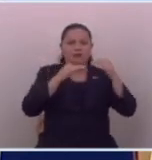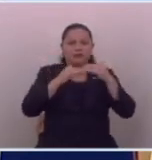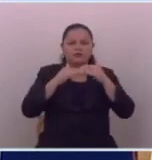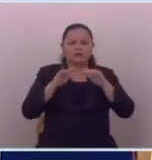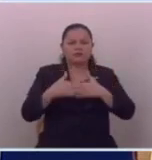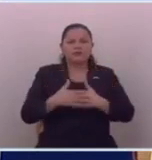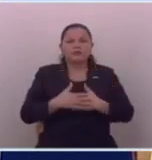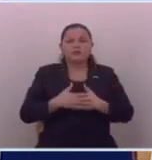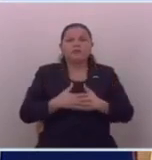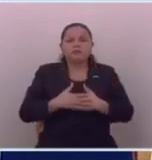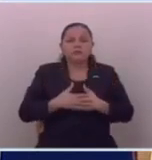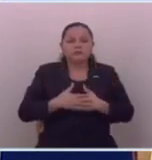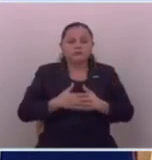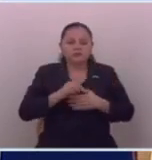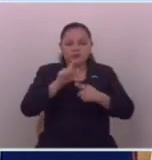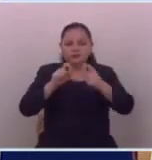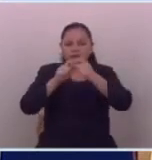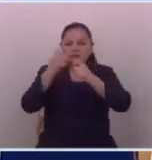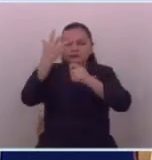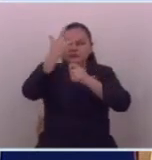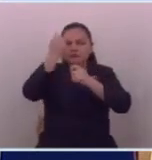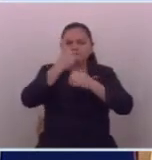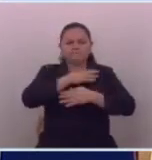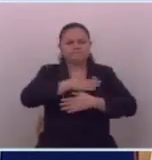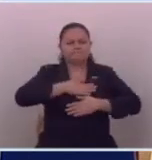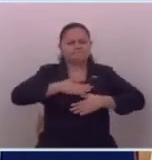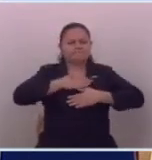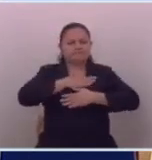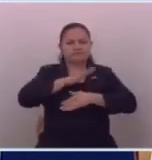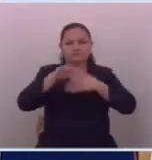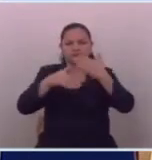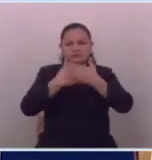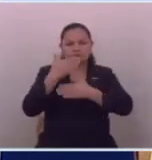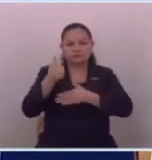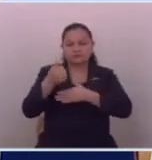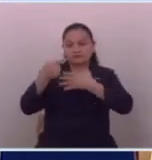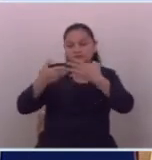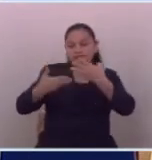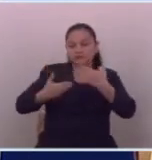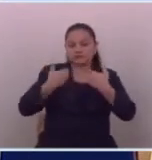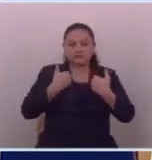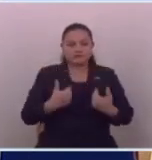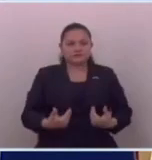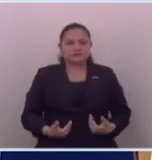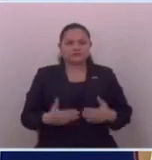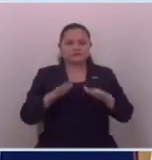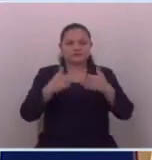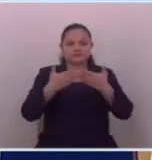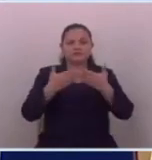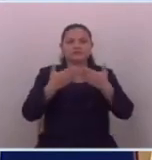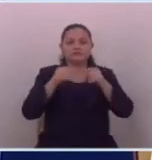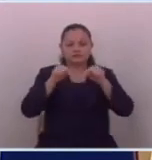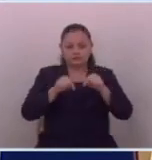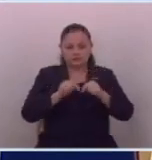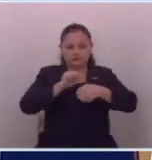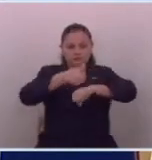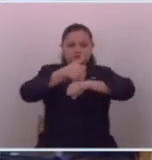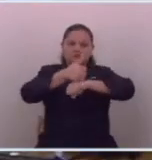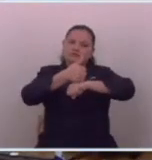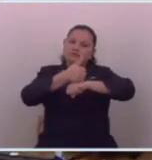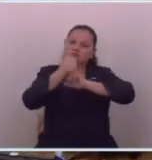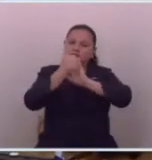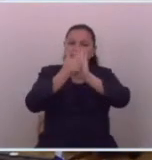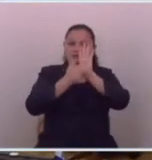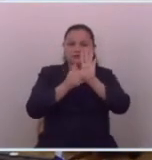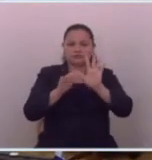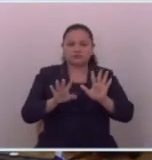diversos, como factor clave para disfrutar de todos los demás derechos humanos, ya que según establece el